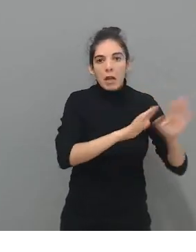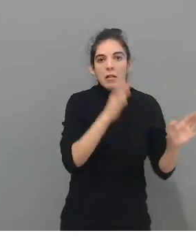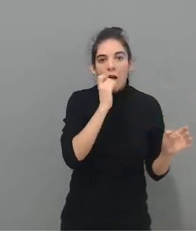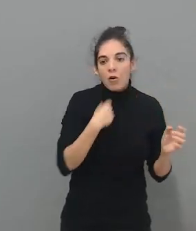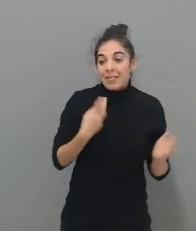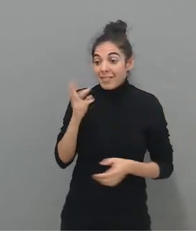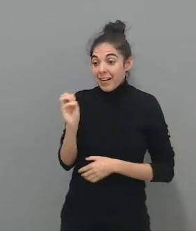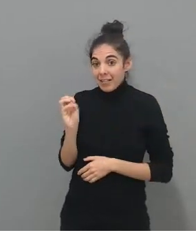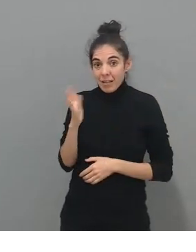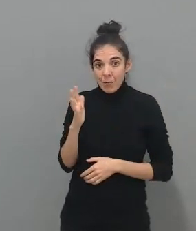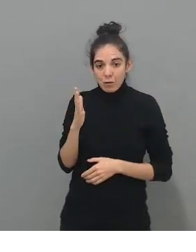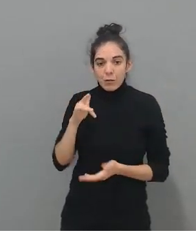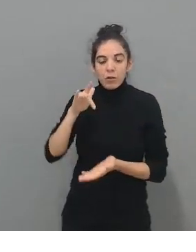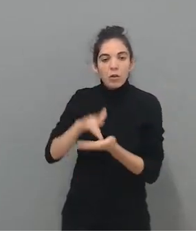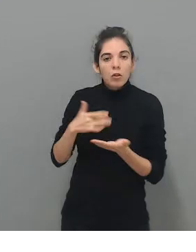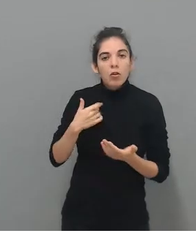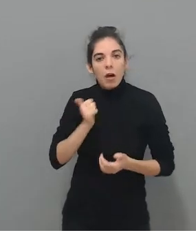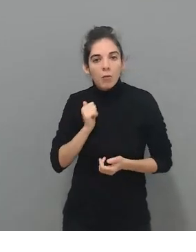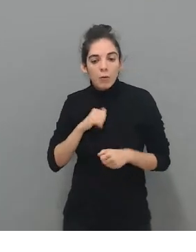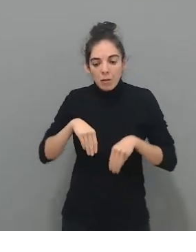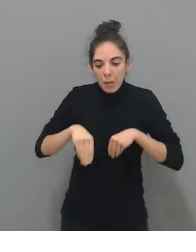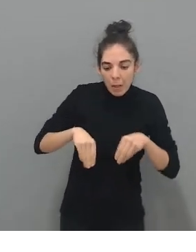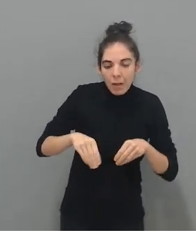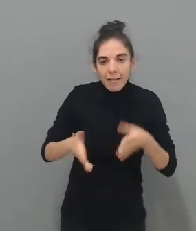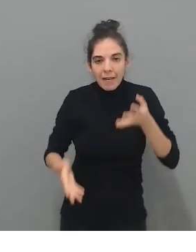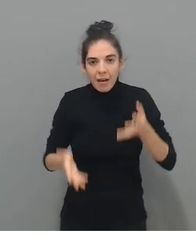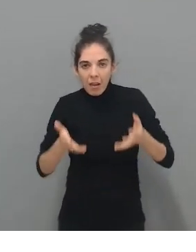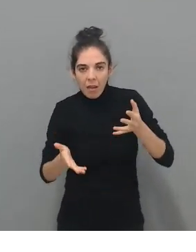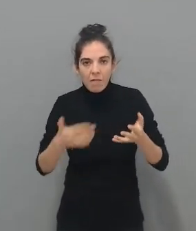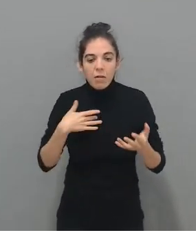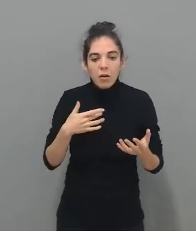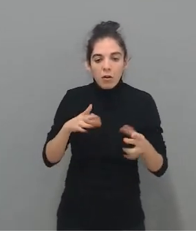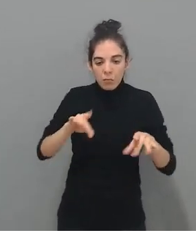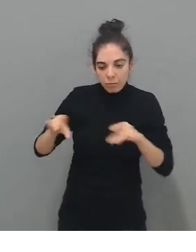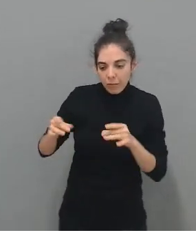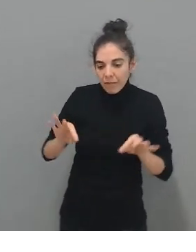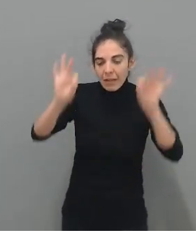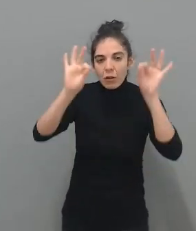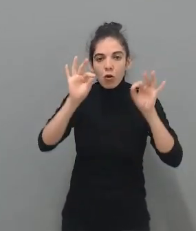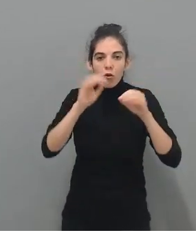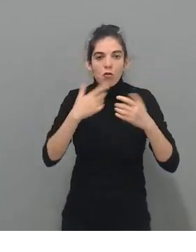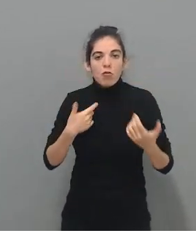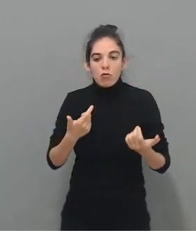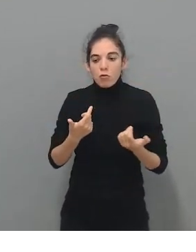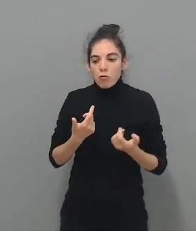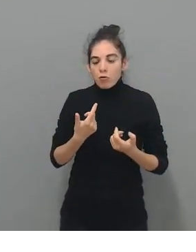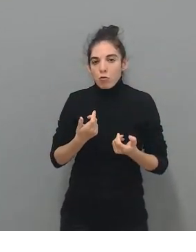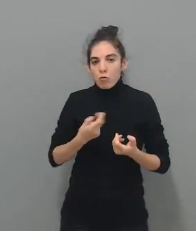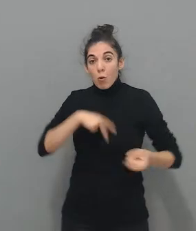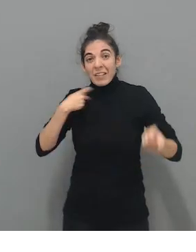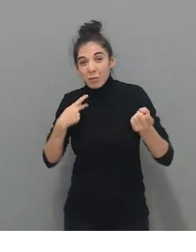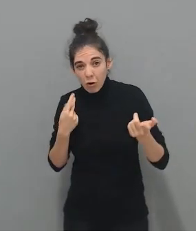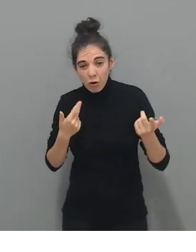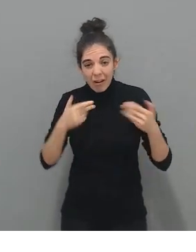gateo, equilibrio, psicomotricidad fina, psicomotricidad gruesa, atención, memoria. Y estamos